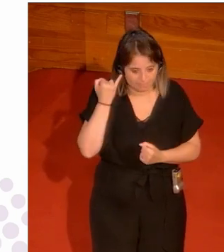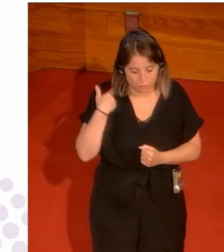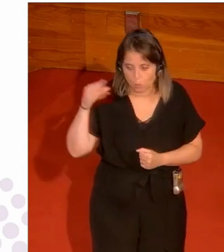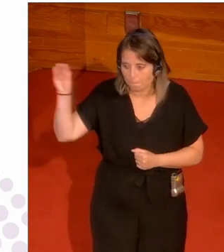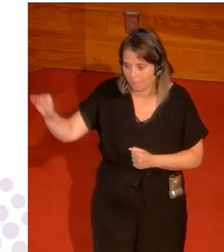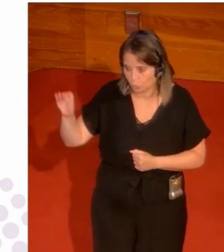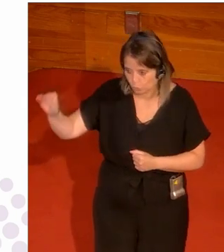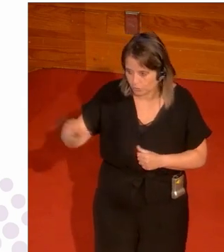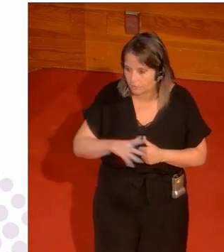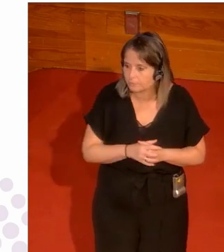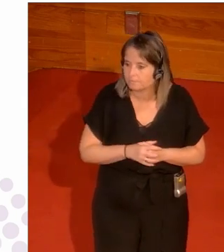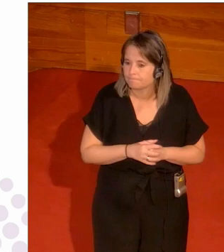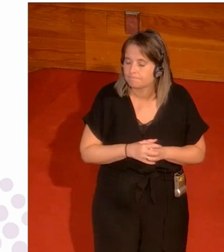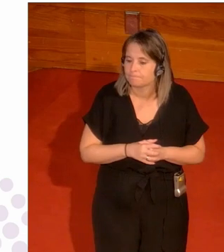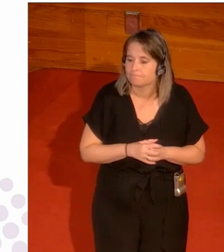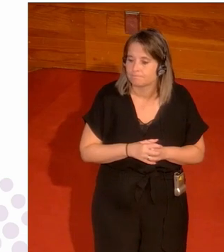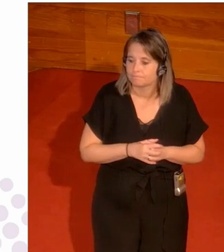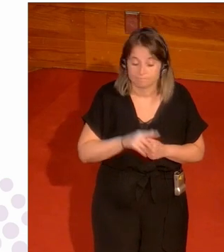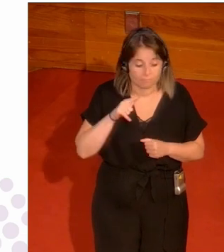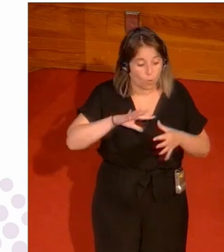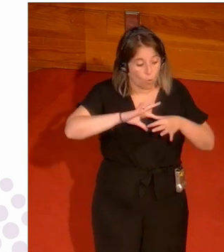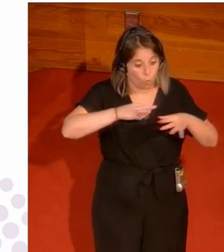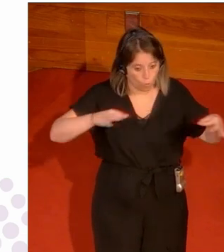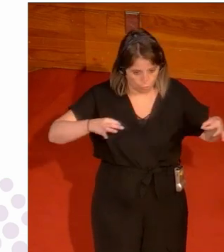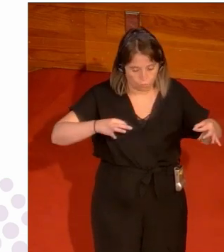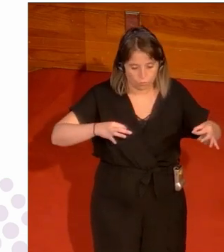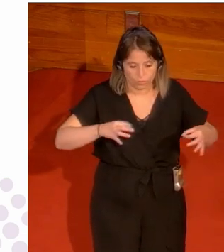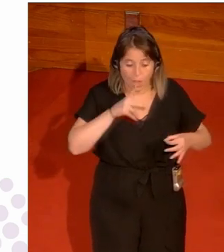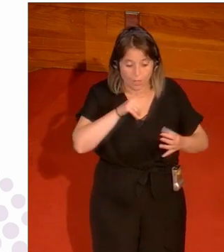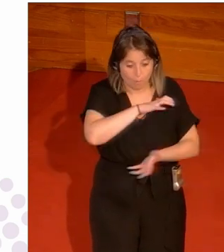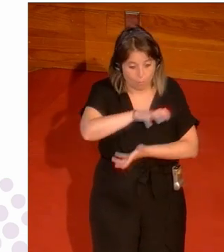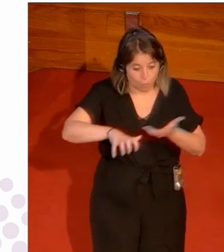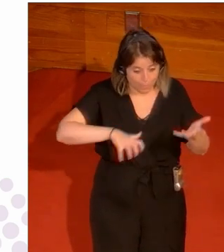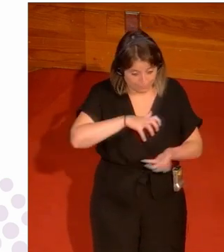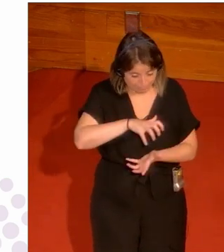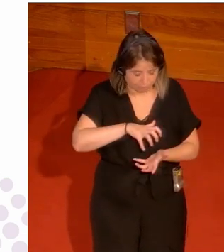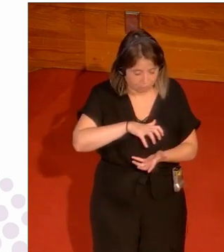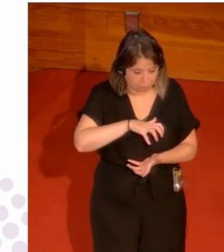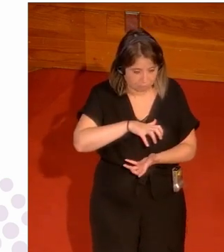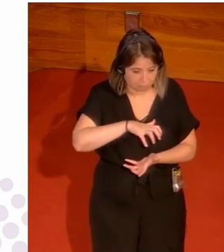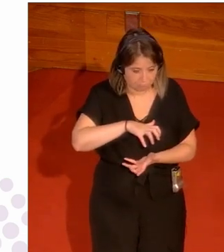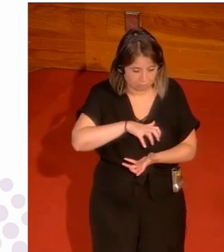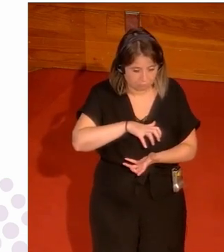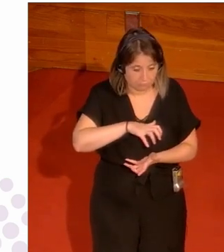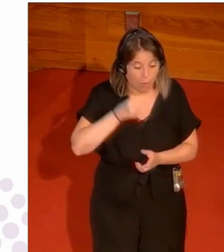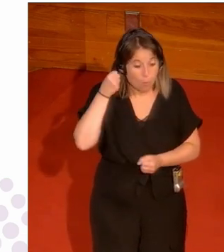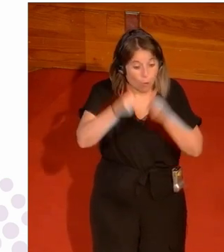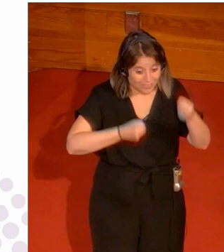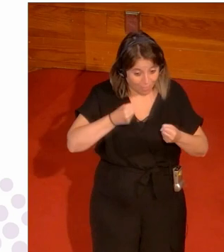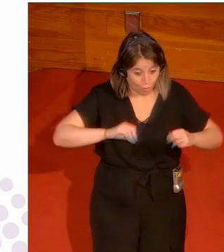mi pregunta es este este de los Juegos Olímpicos que ha habido una polémica con esta oseadora